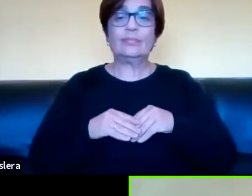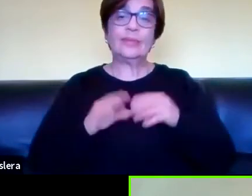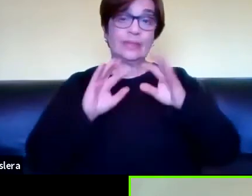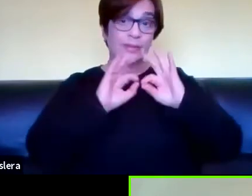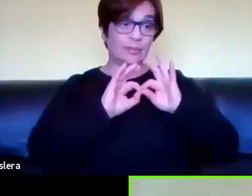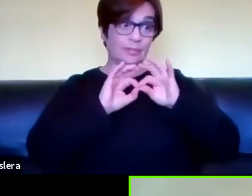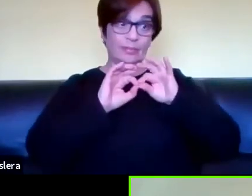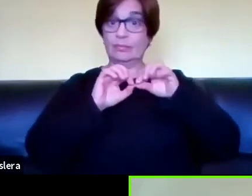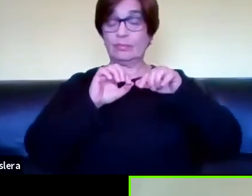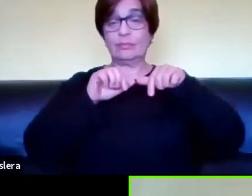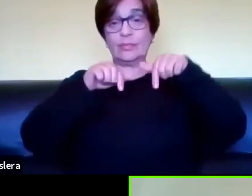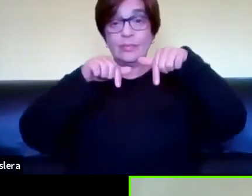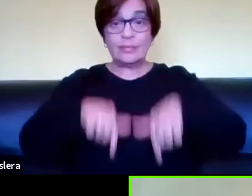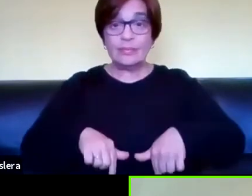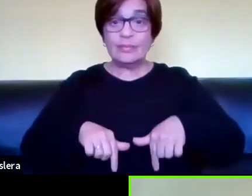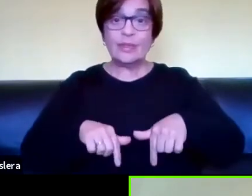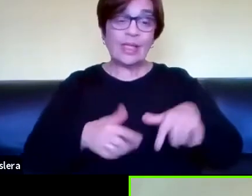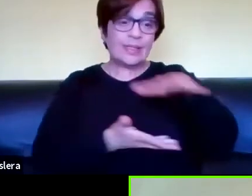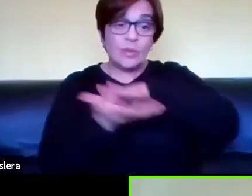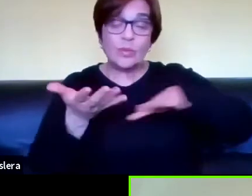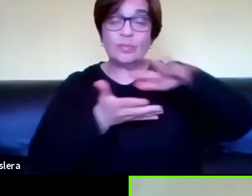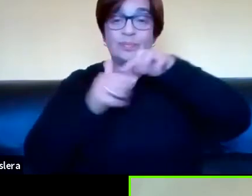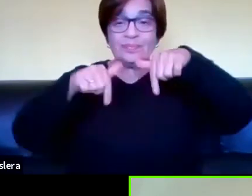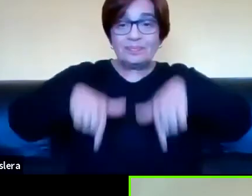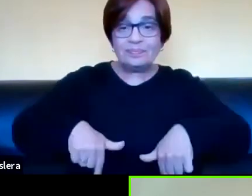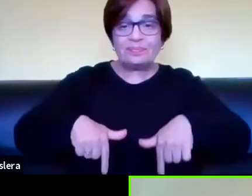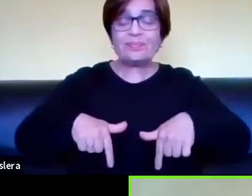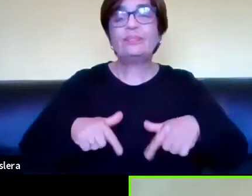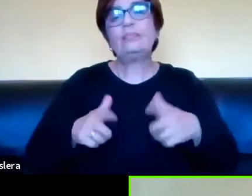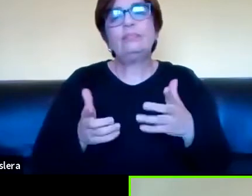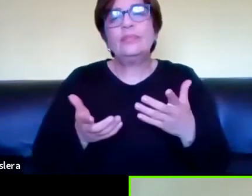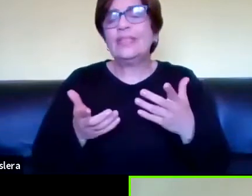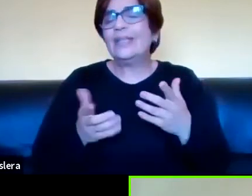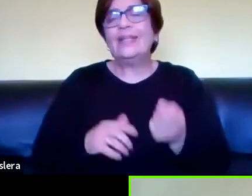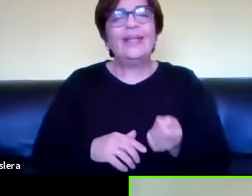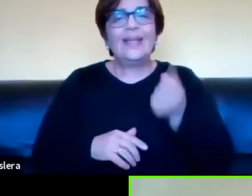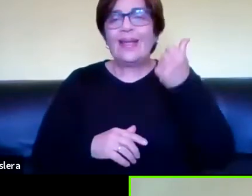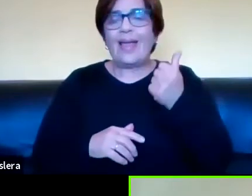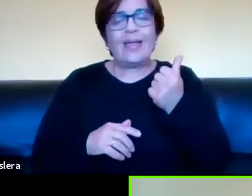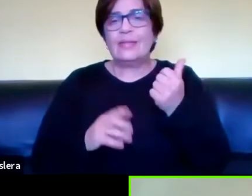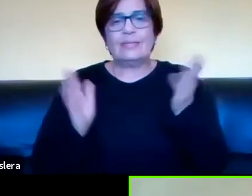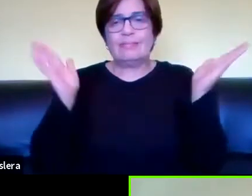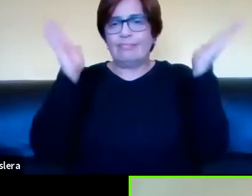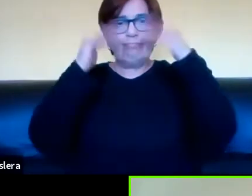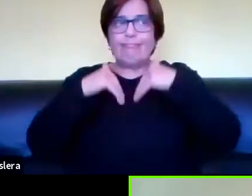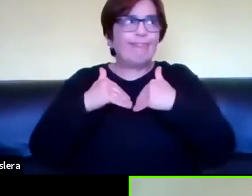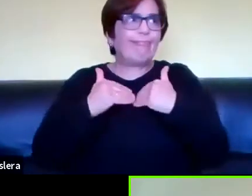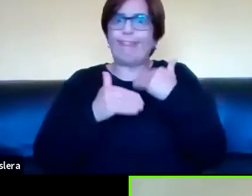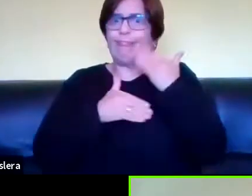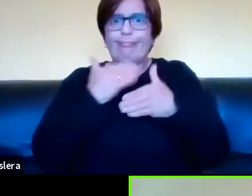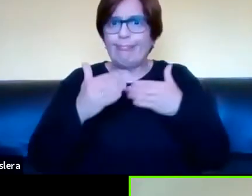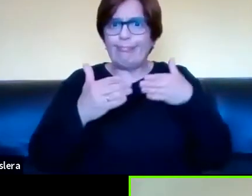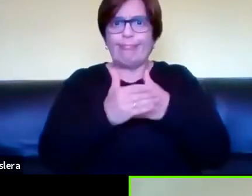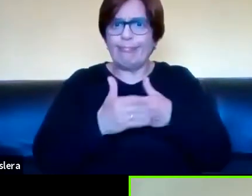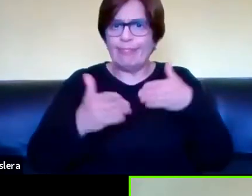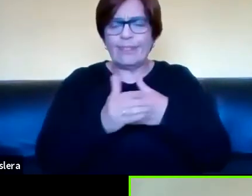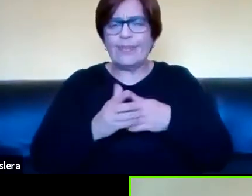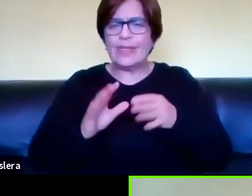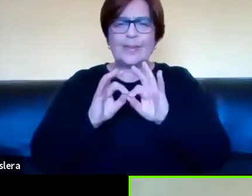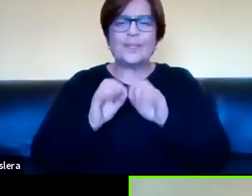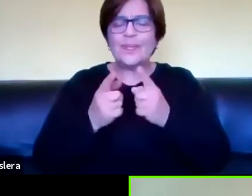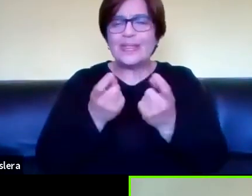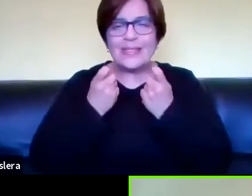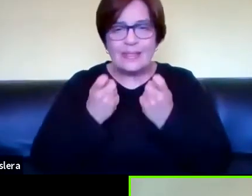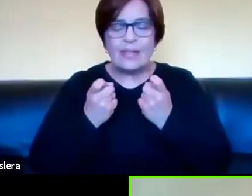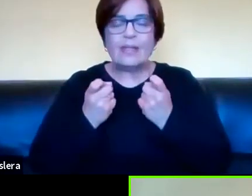intérprete de esta instancia, que, bueno, que como que era casi que inviable, sin interpretación. Y,